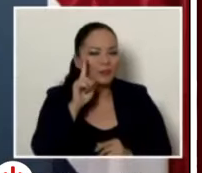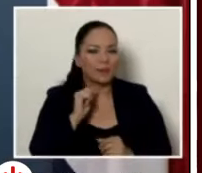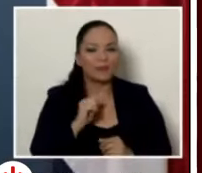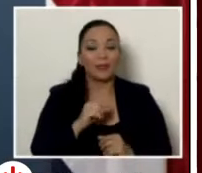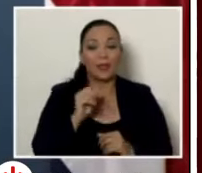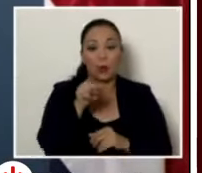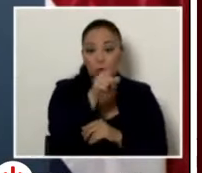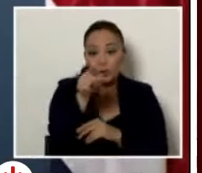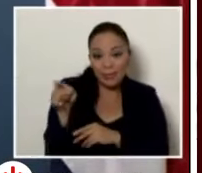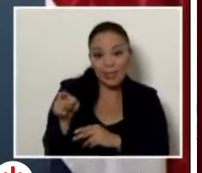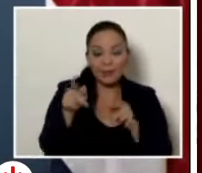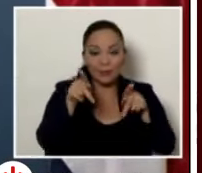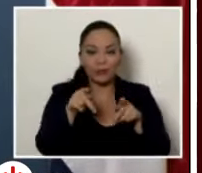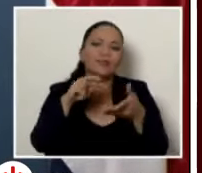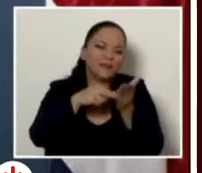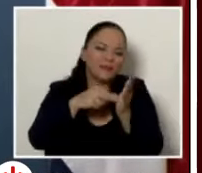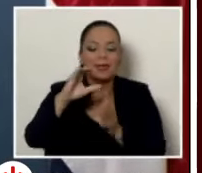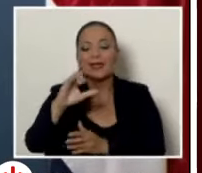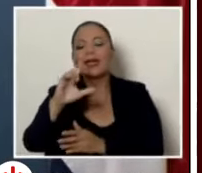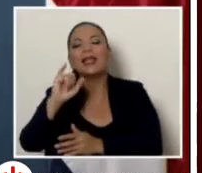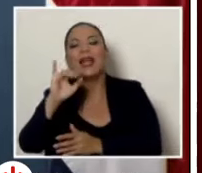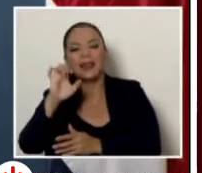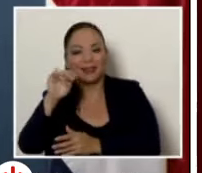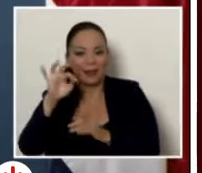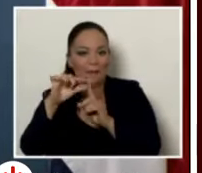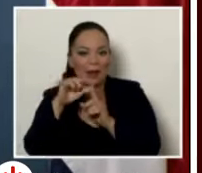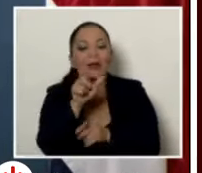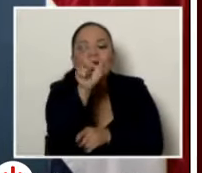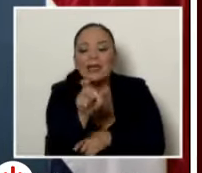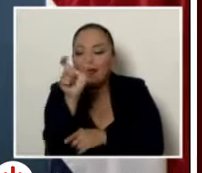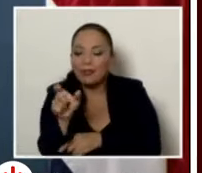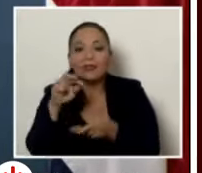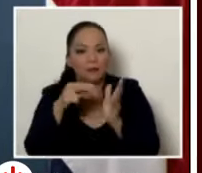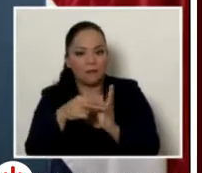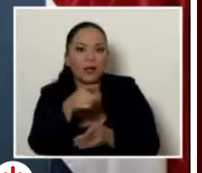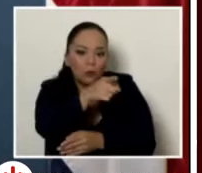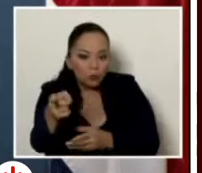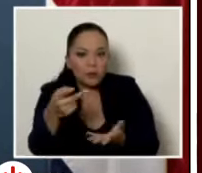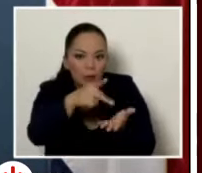cliente, porque son clientes de LIMAS, y así hay que atenderlos, pagan,